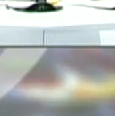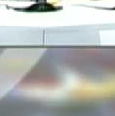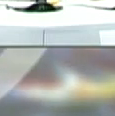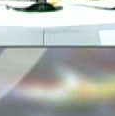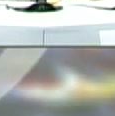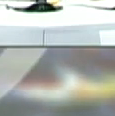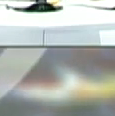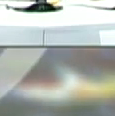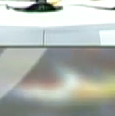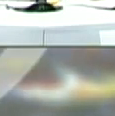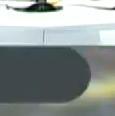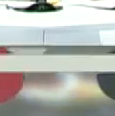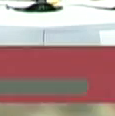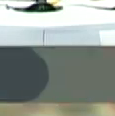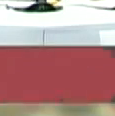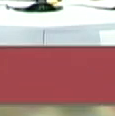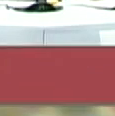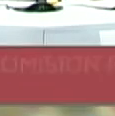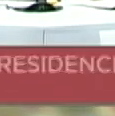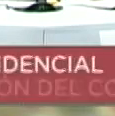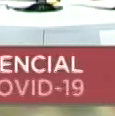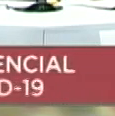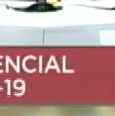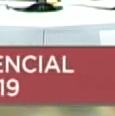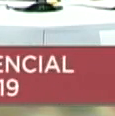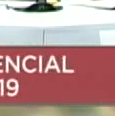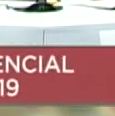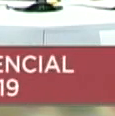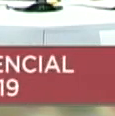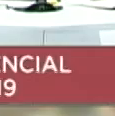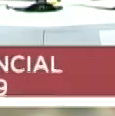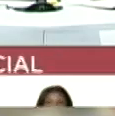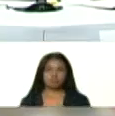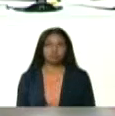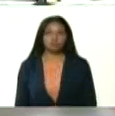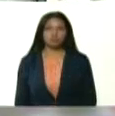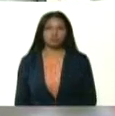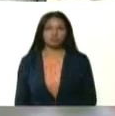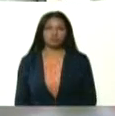de Rusia, Arabia Saudita y con todos nuestros socios de la OPEP.